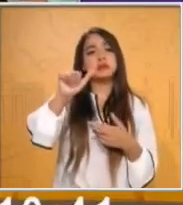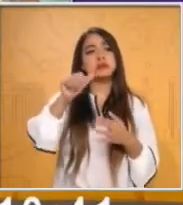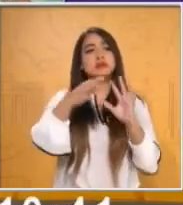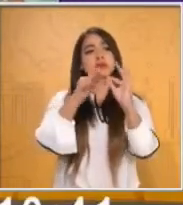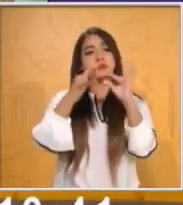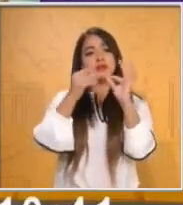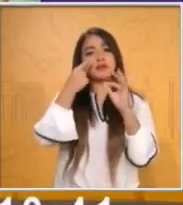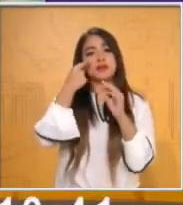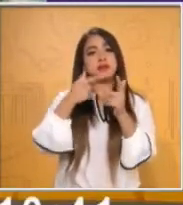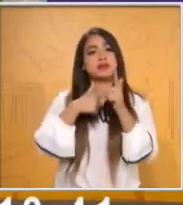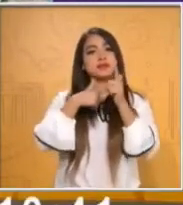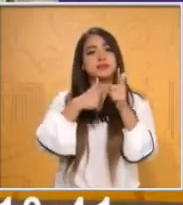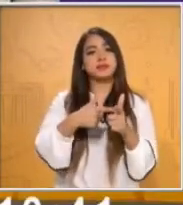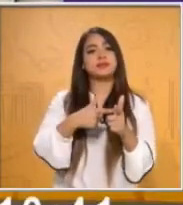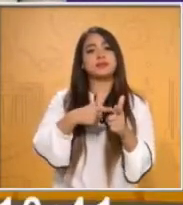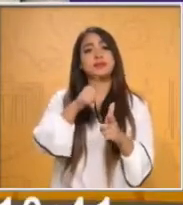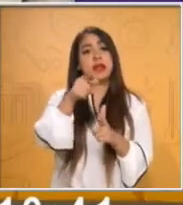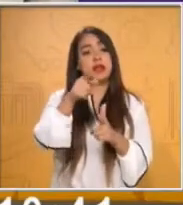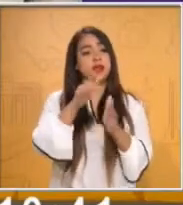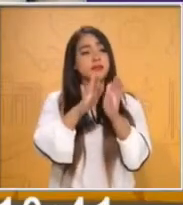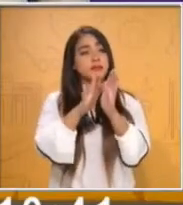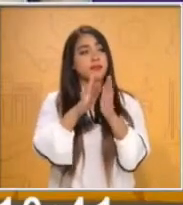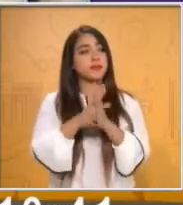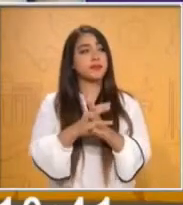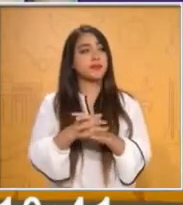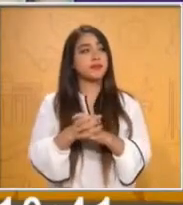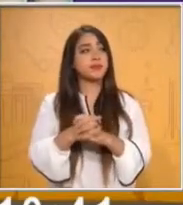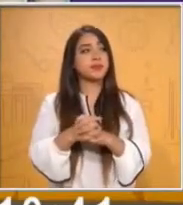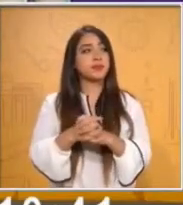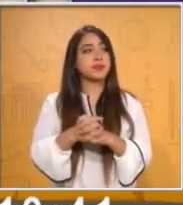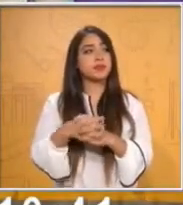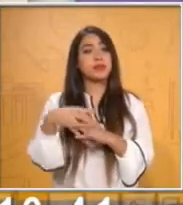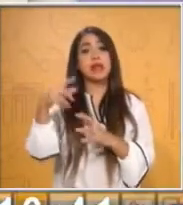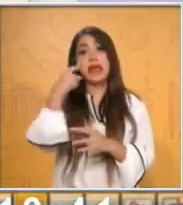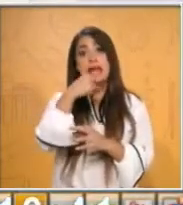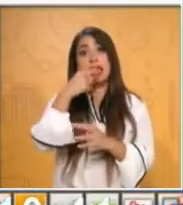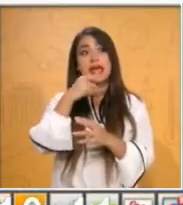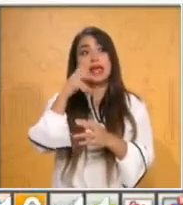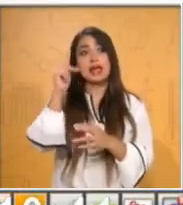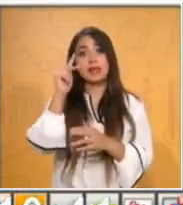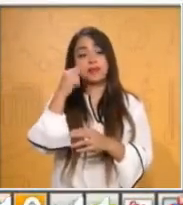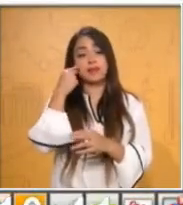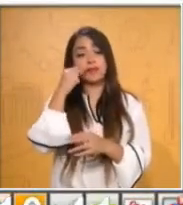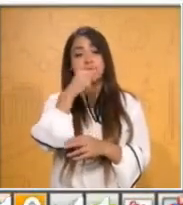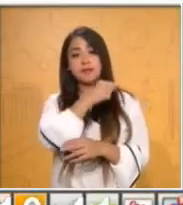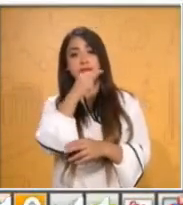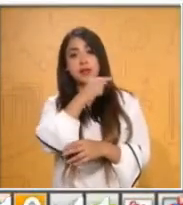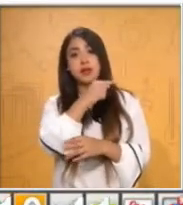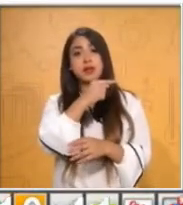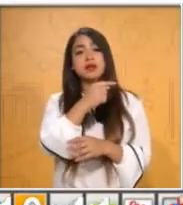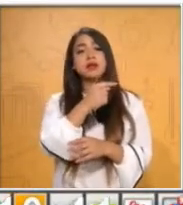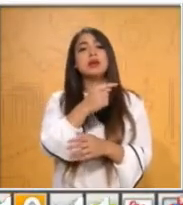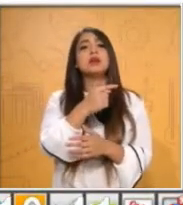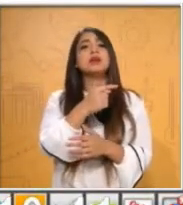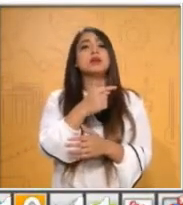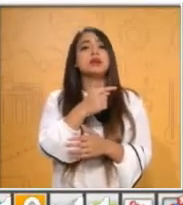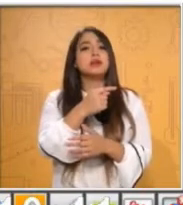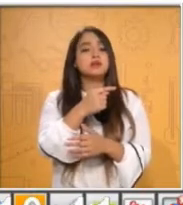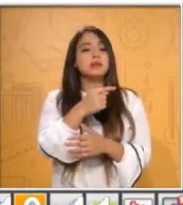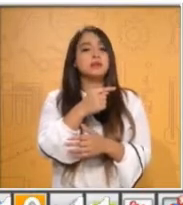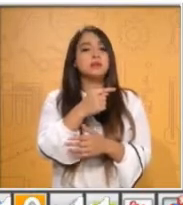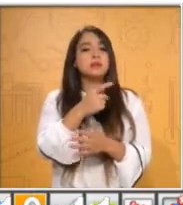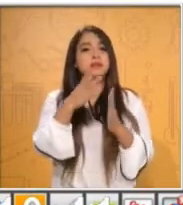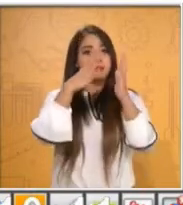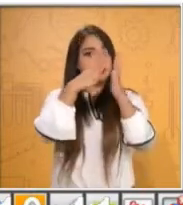A continuación, en tu página, en la pantalla estás viendo, vamos a contar. Dice, copia